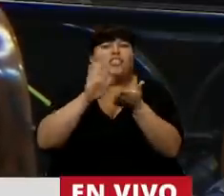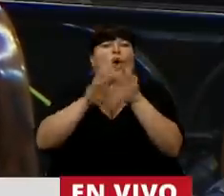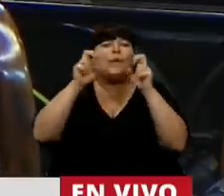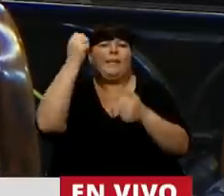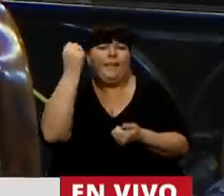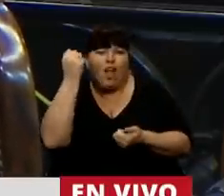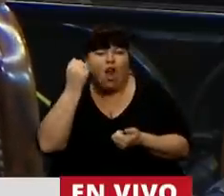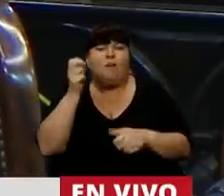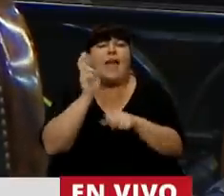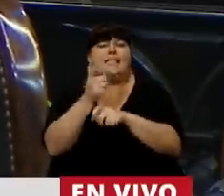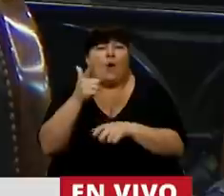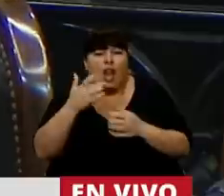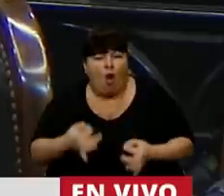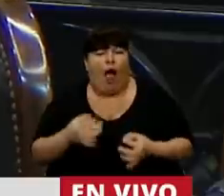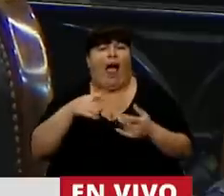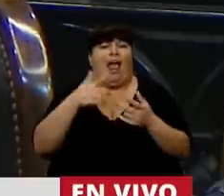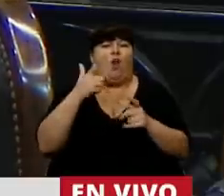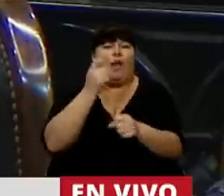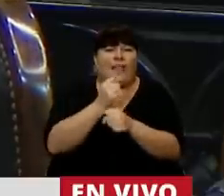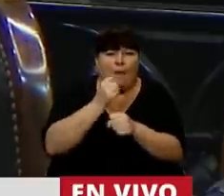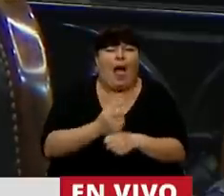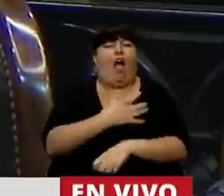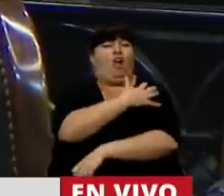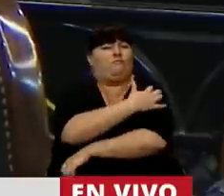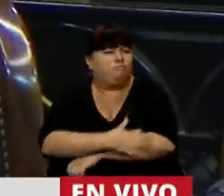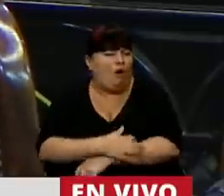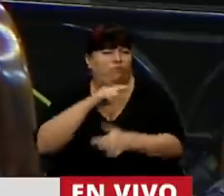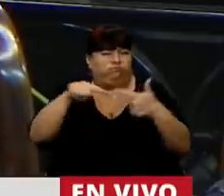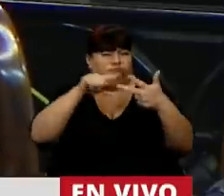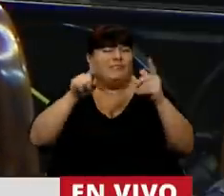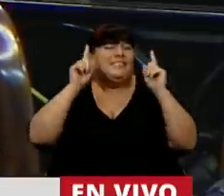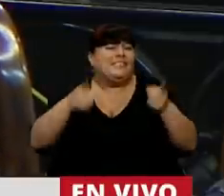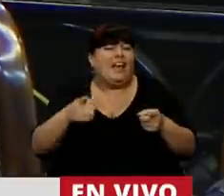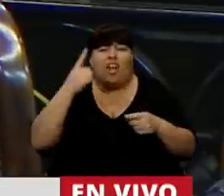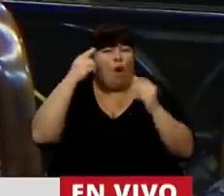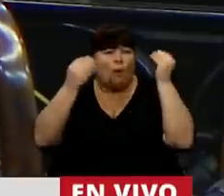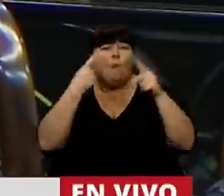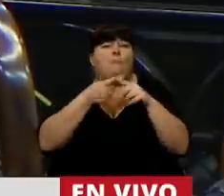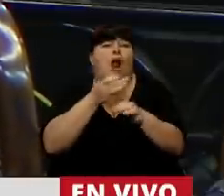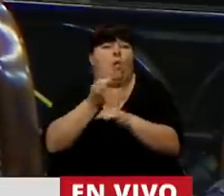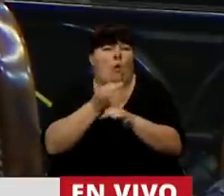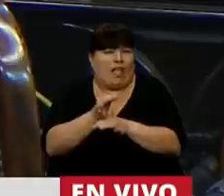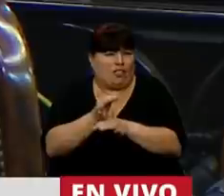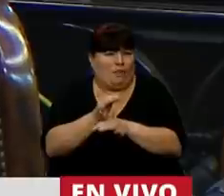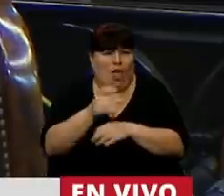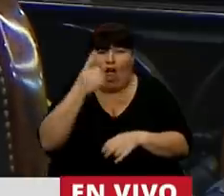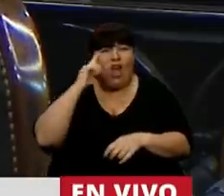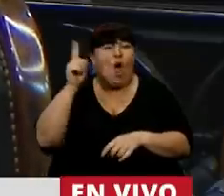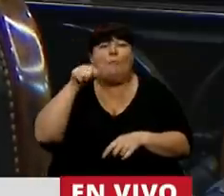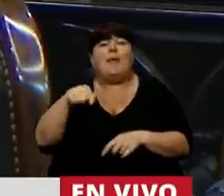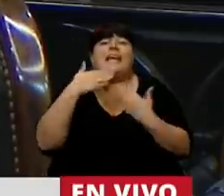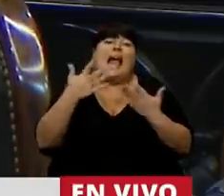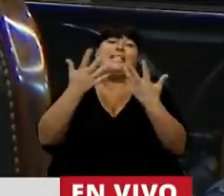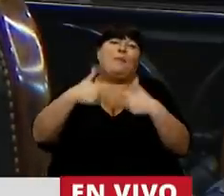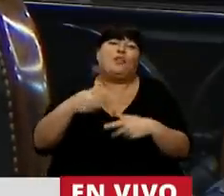economía, en la inseguridad, en la desocupación, en la pobreza. Y ni que hablar en la educación. Pero no crean que con este